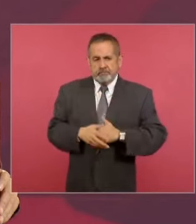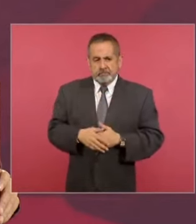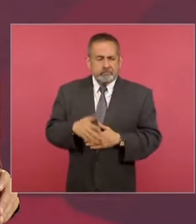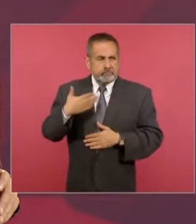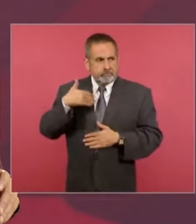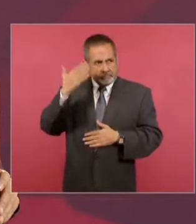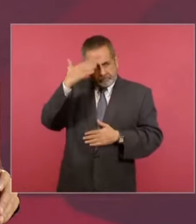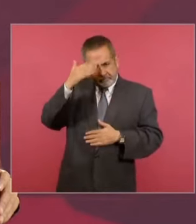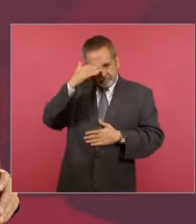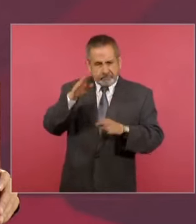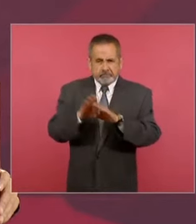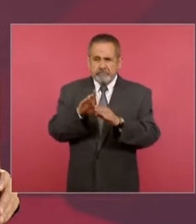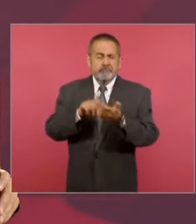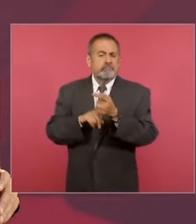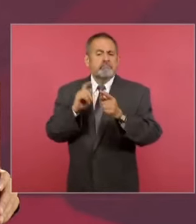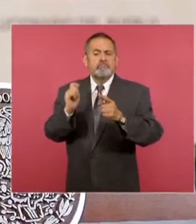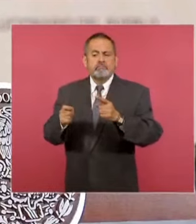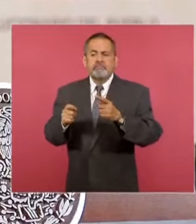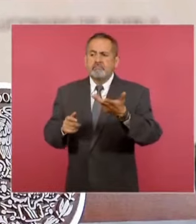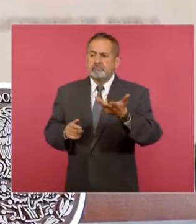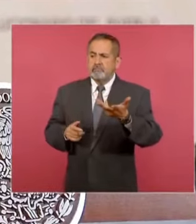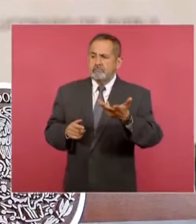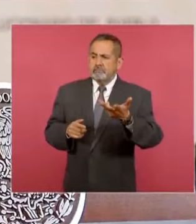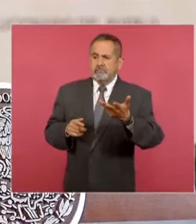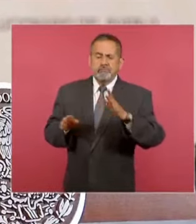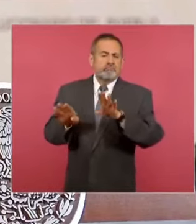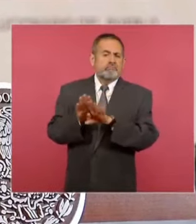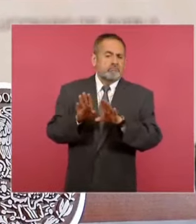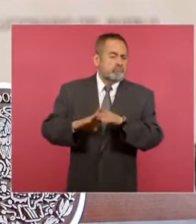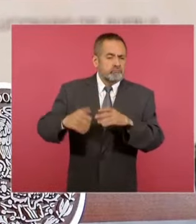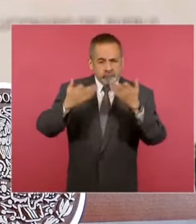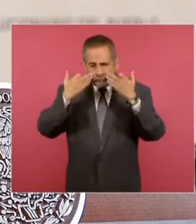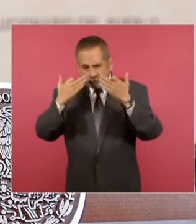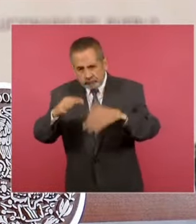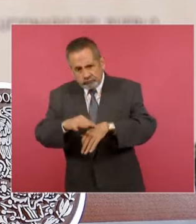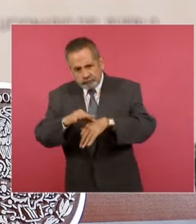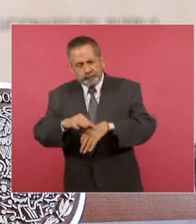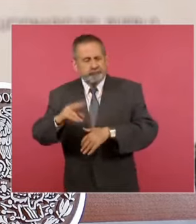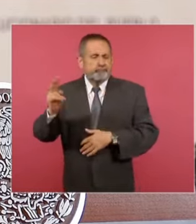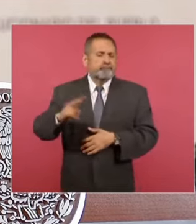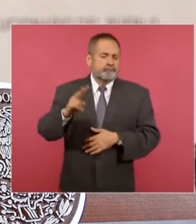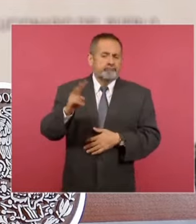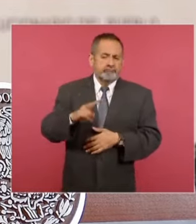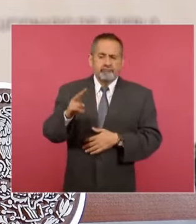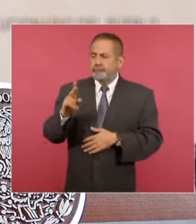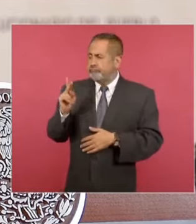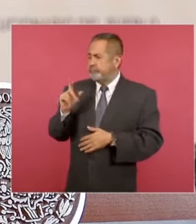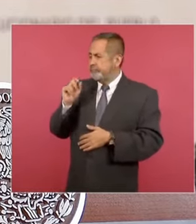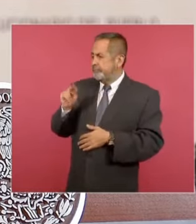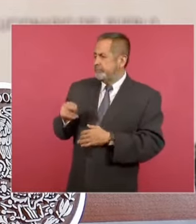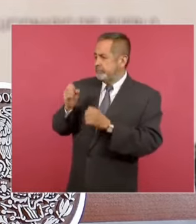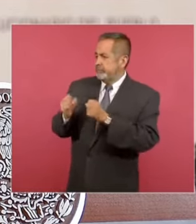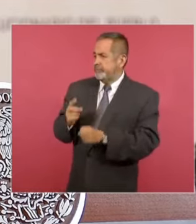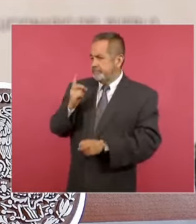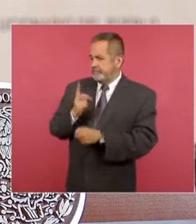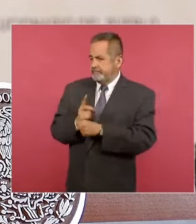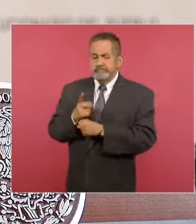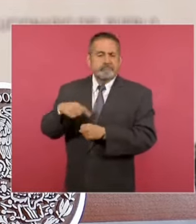supuesto, se trata ya de evidencia de que la estrategia de seguridad